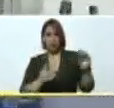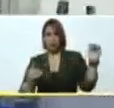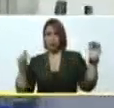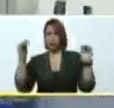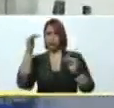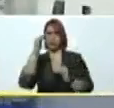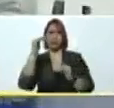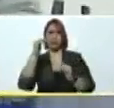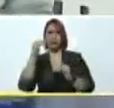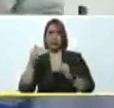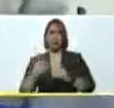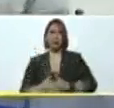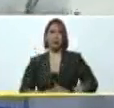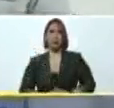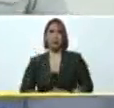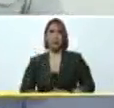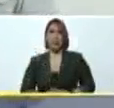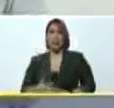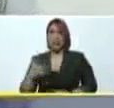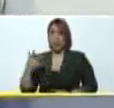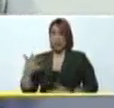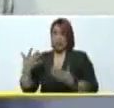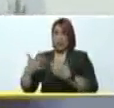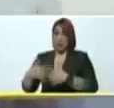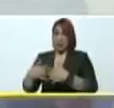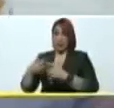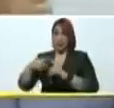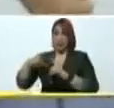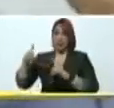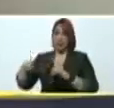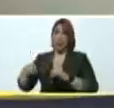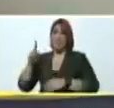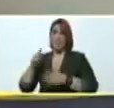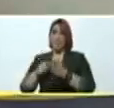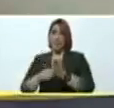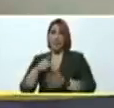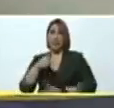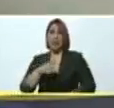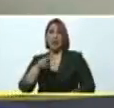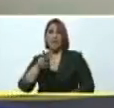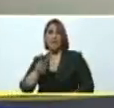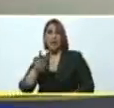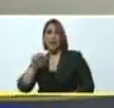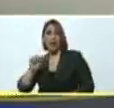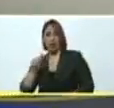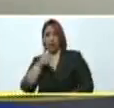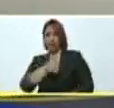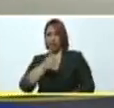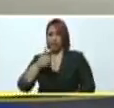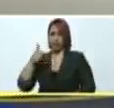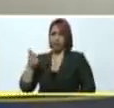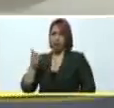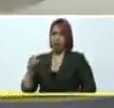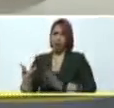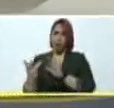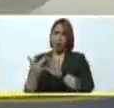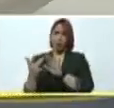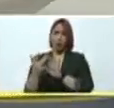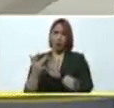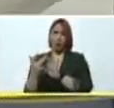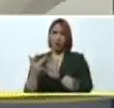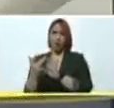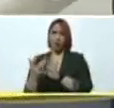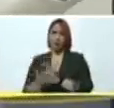De igual manera, tres plantas eléctricas de mil KVA cada una, que están conectadas. Si